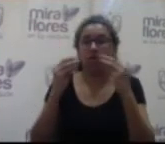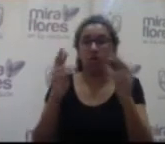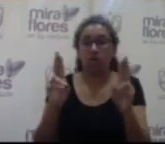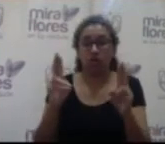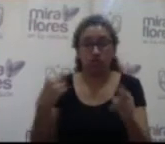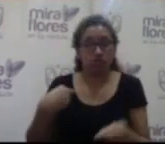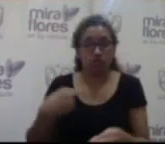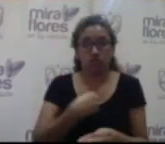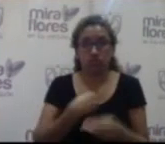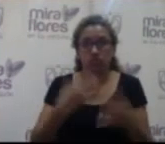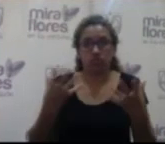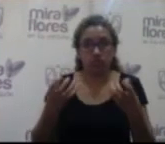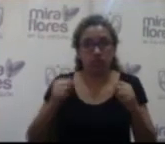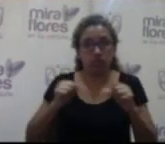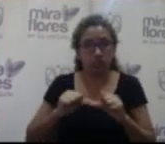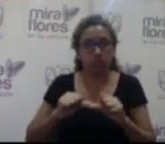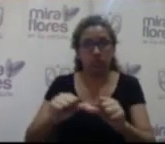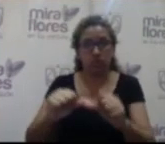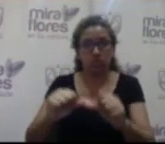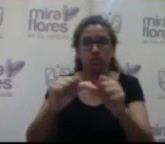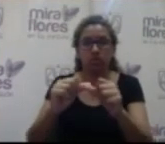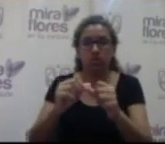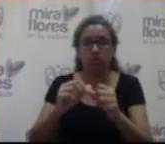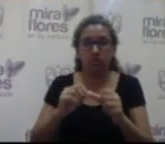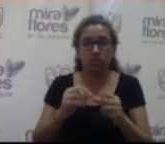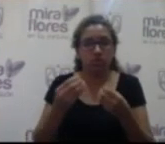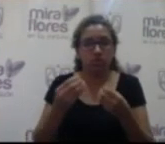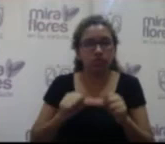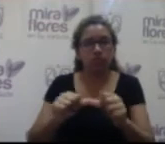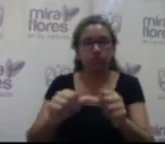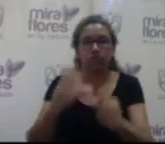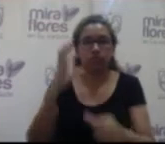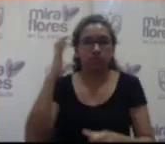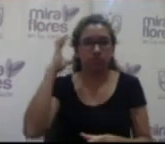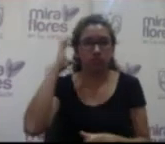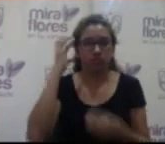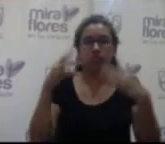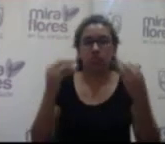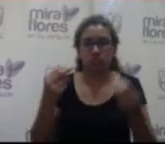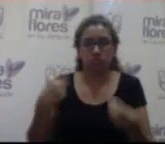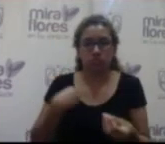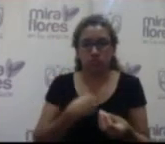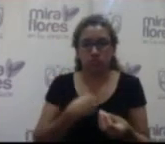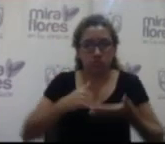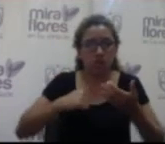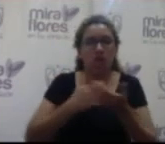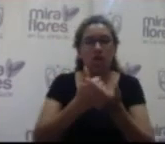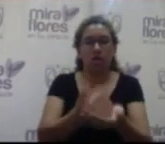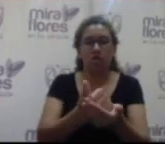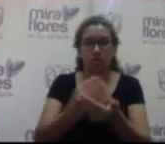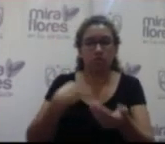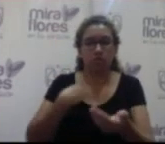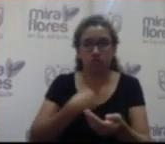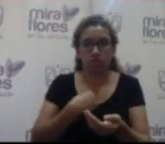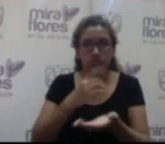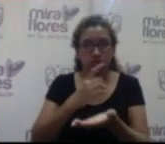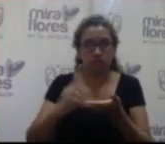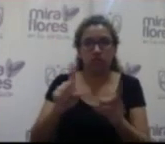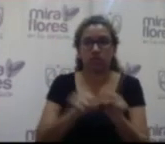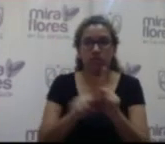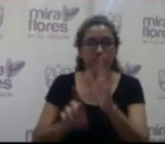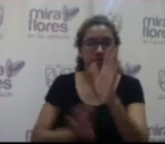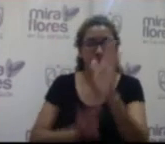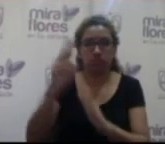nosotros podamos seguir contribuyendo como buenos miraflorinos a la causa de nuestro distrito y al desarrollo de nuestra ciudad